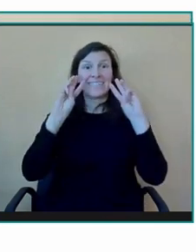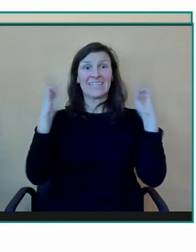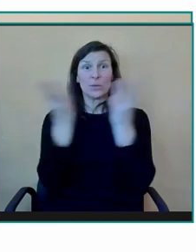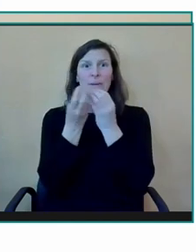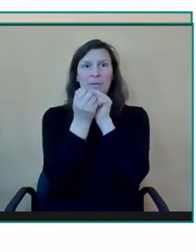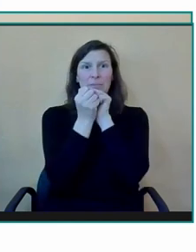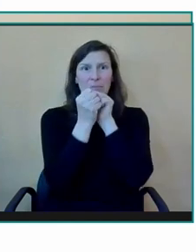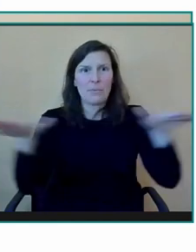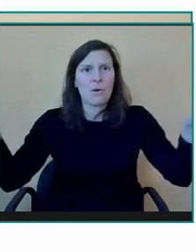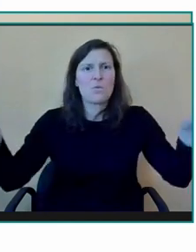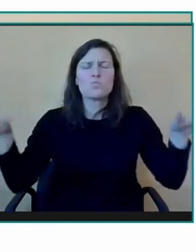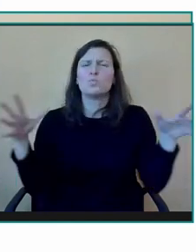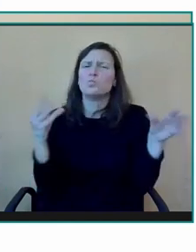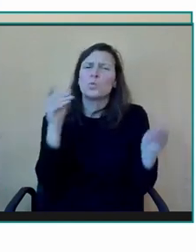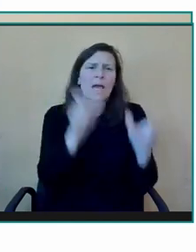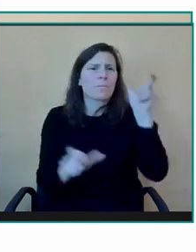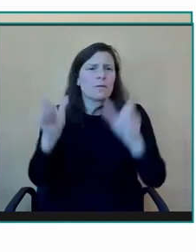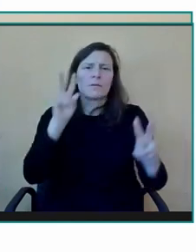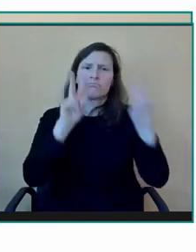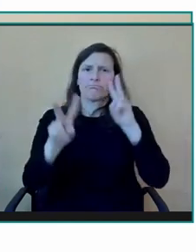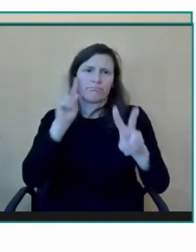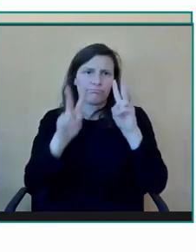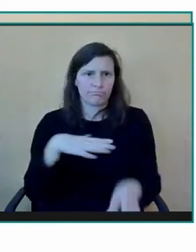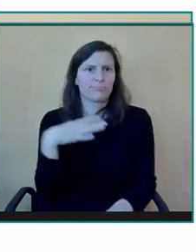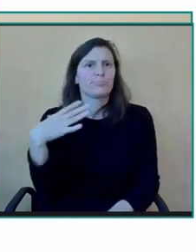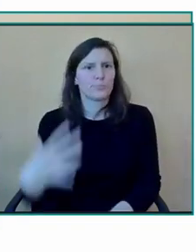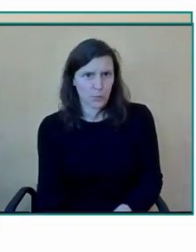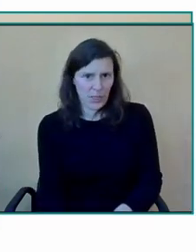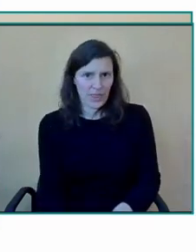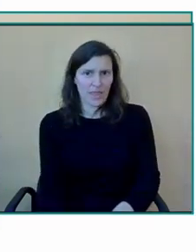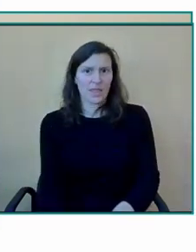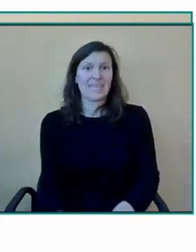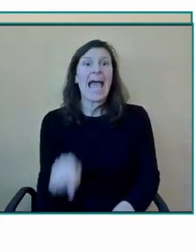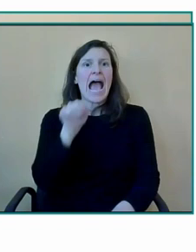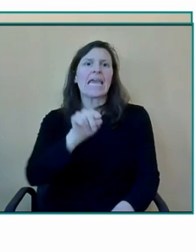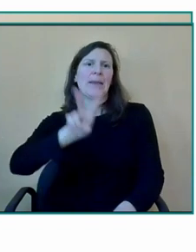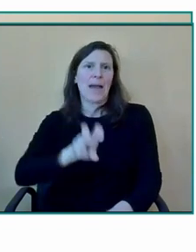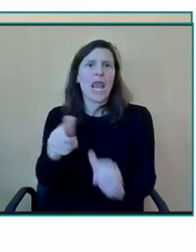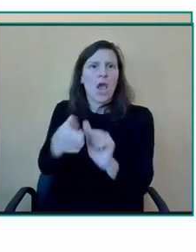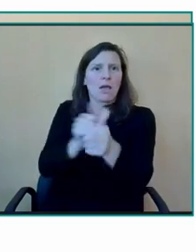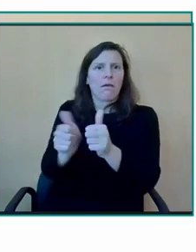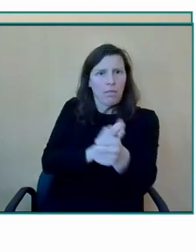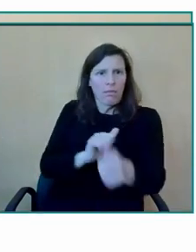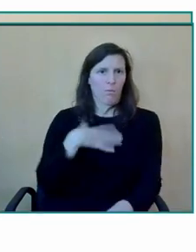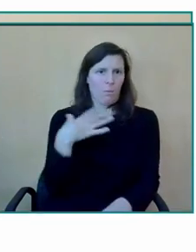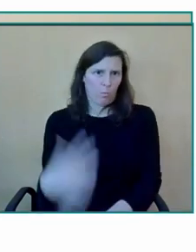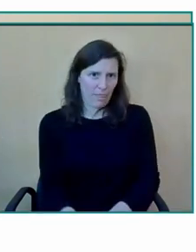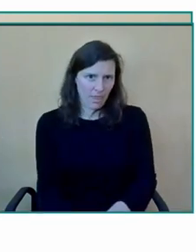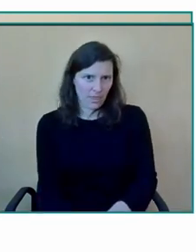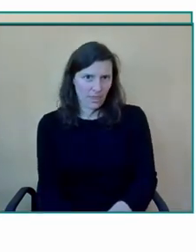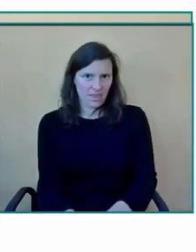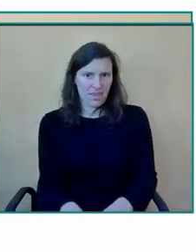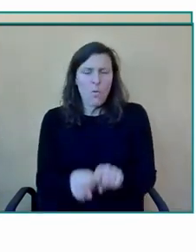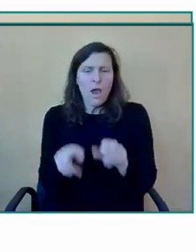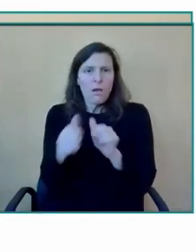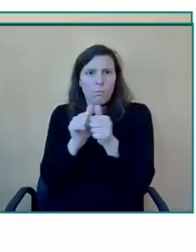lleguen a mucha gente y que aquí sí que vale el plagio aquí sí que queremos que nos copiéis, que copiéis